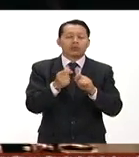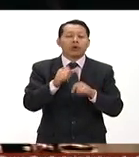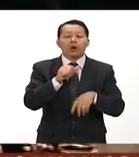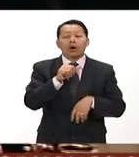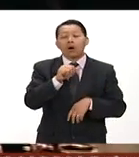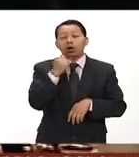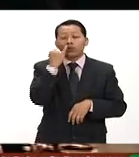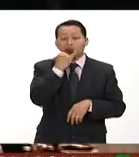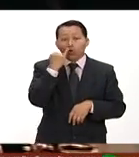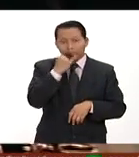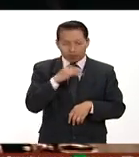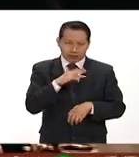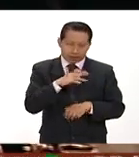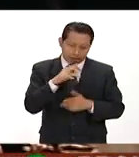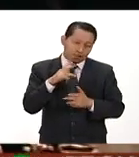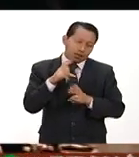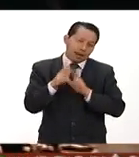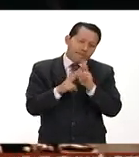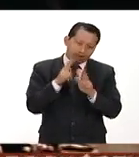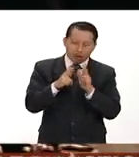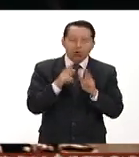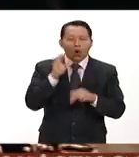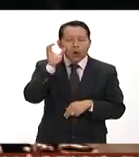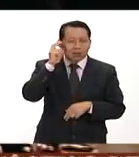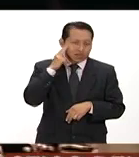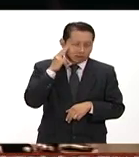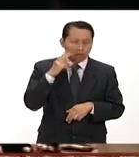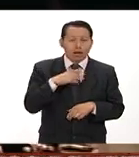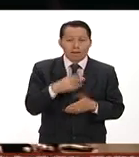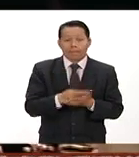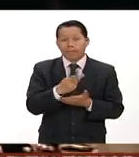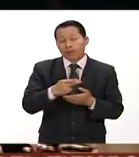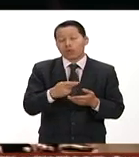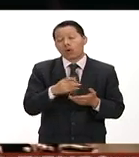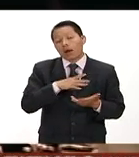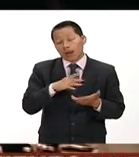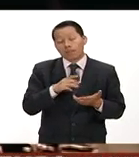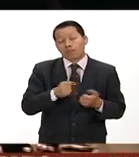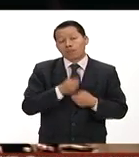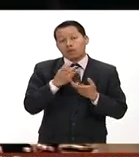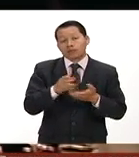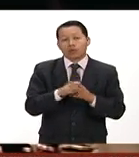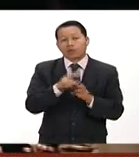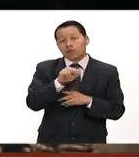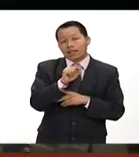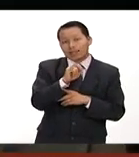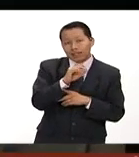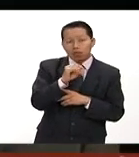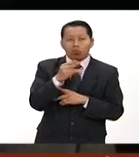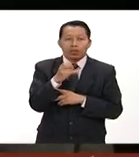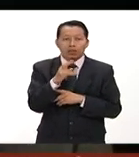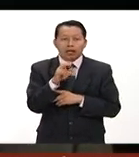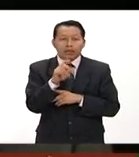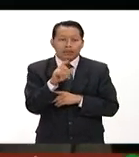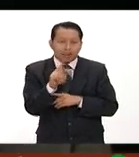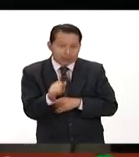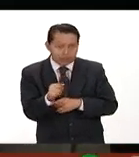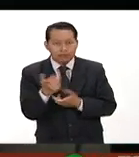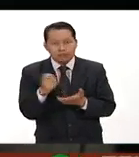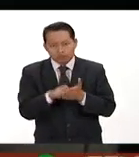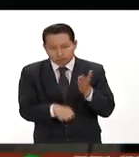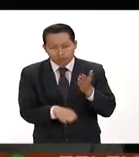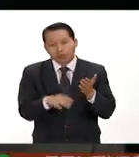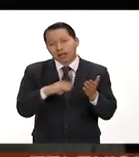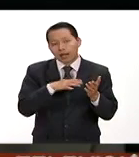ellos el hebreo y el chino por ejemplo o premios nacionales de poesía como Natalia Hernández por ejemplo